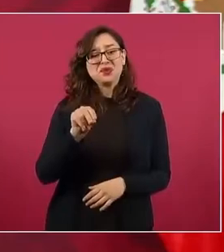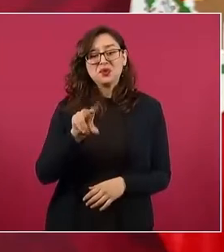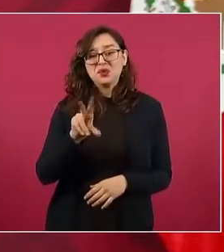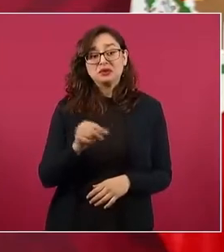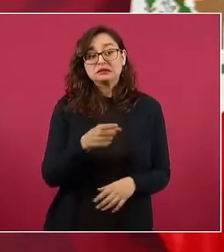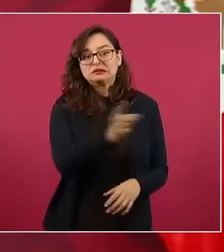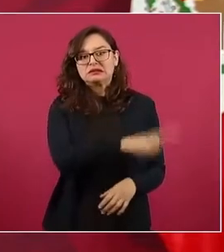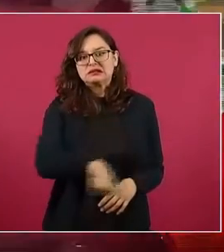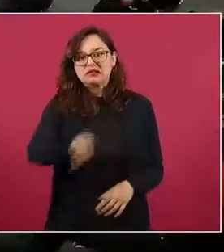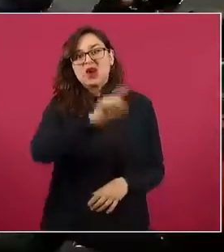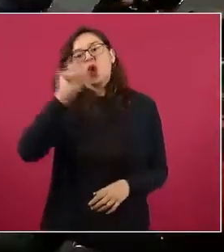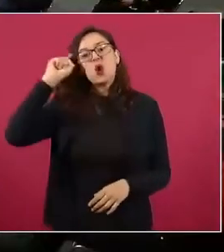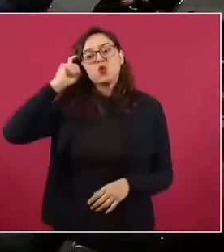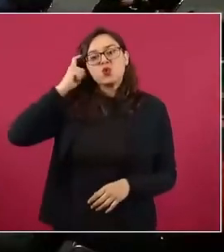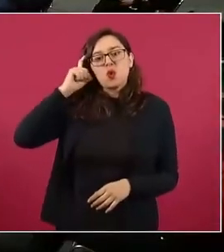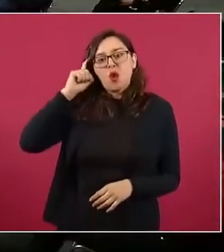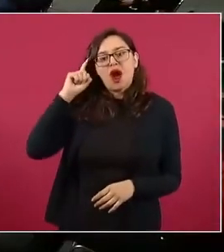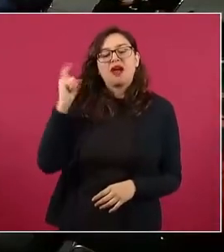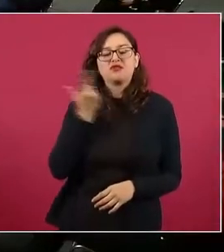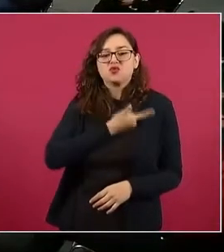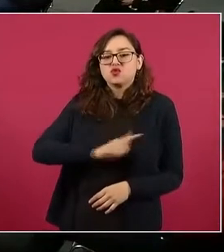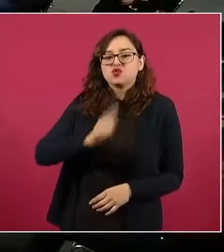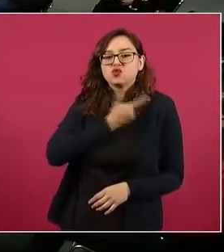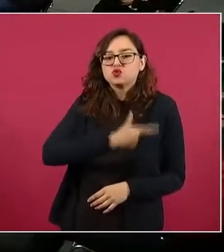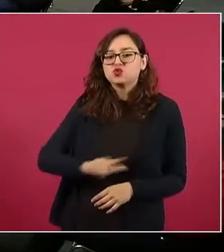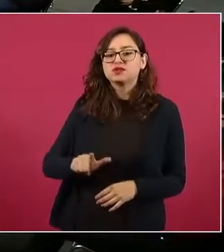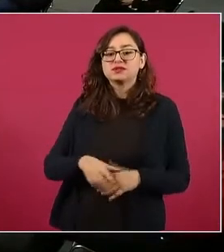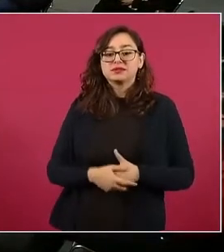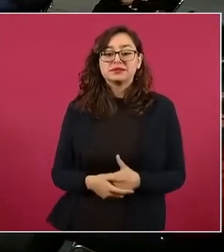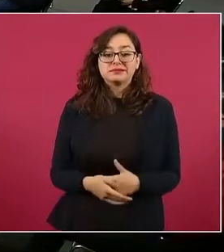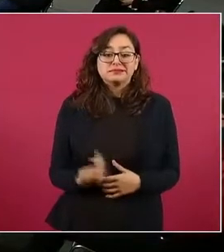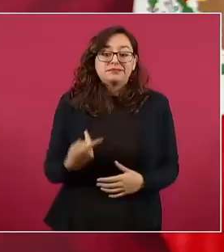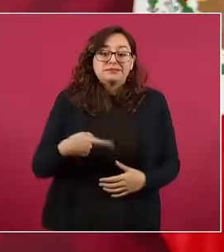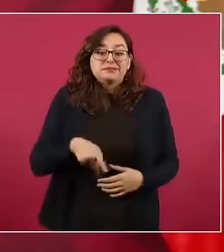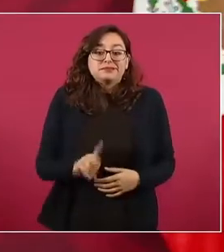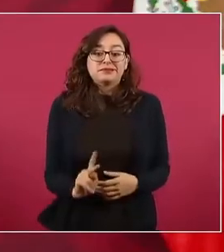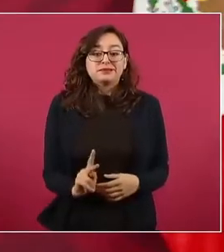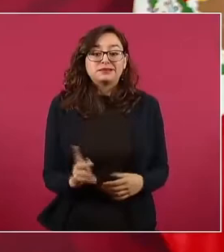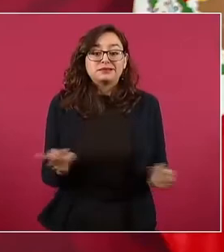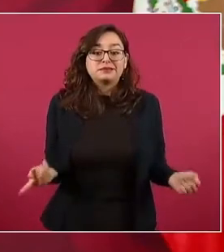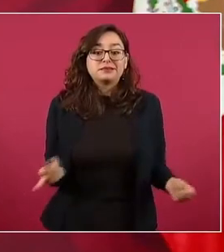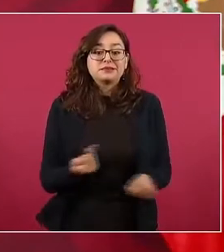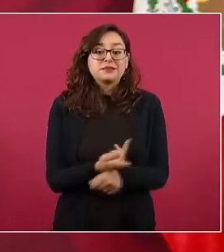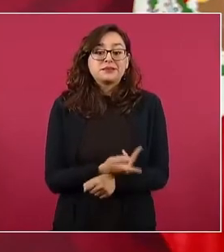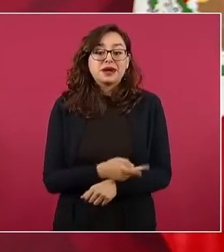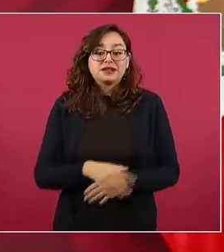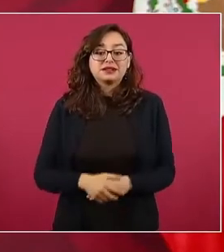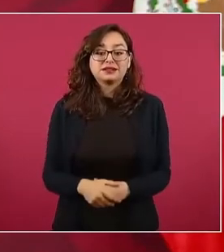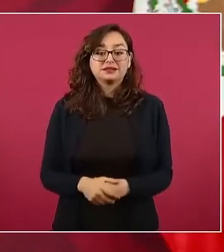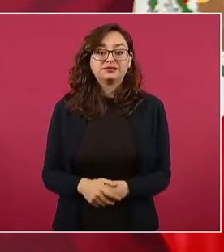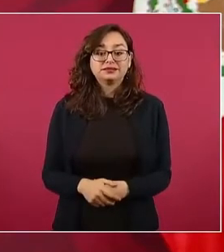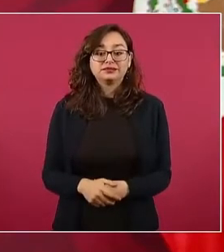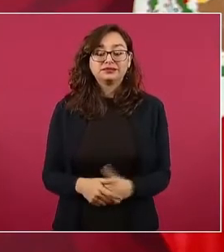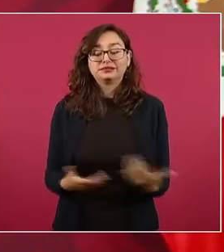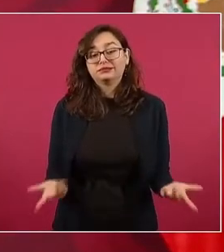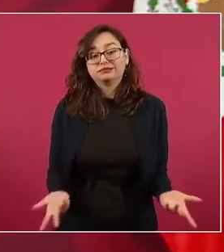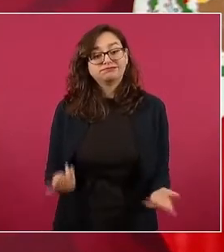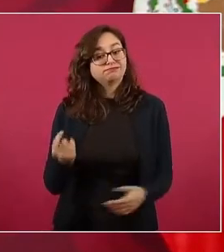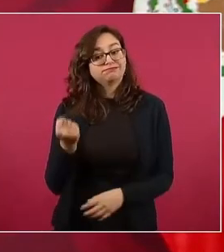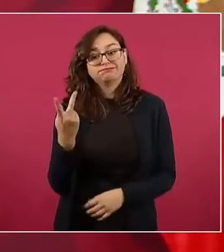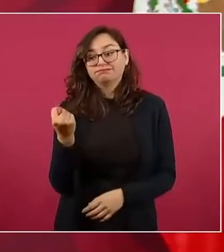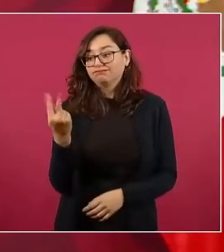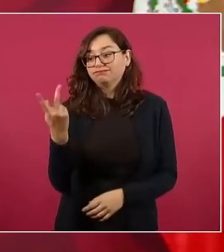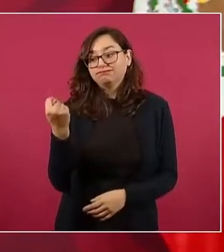hay más personas que se enteran de las noticias por televisión